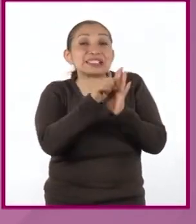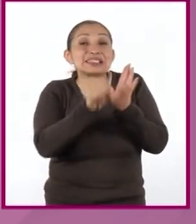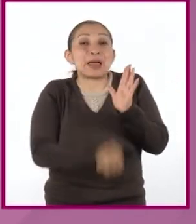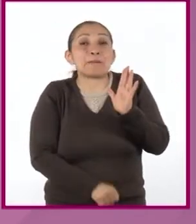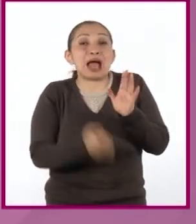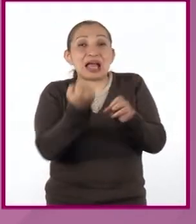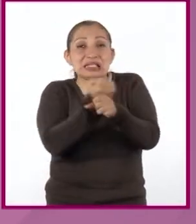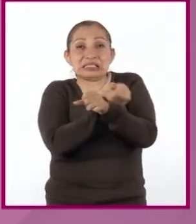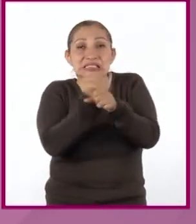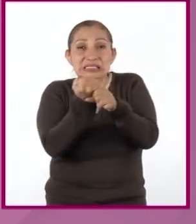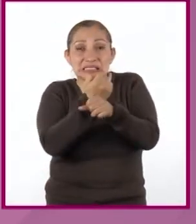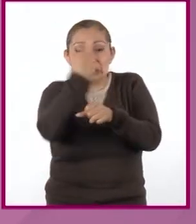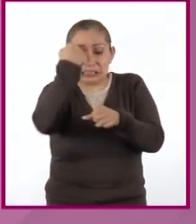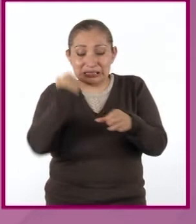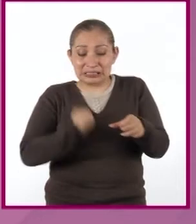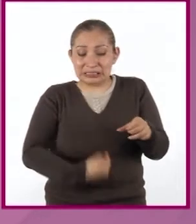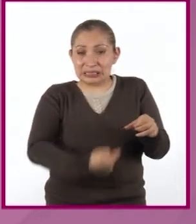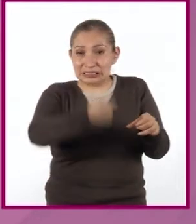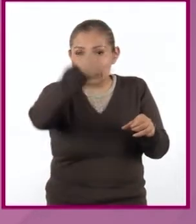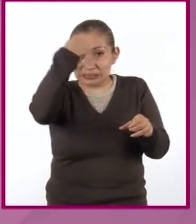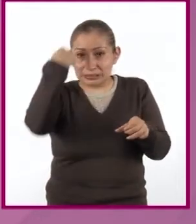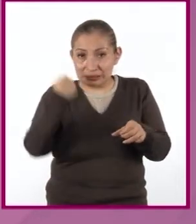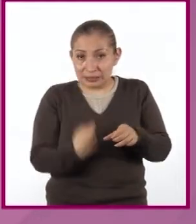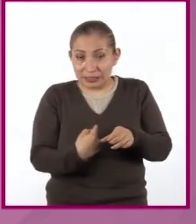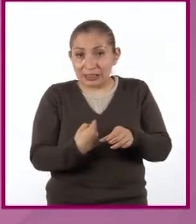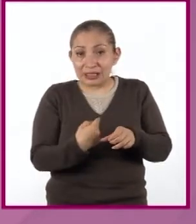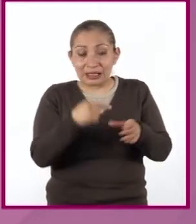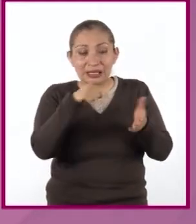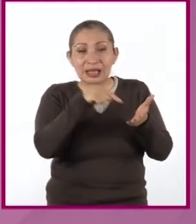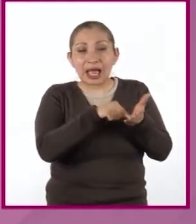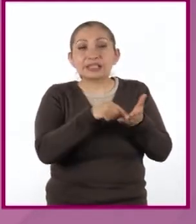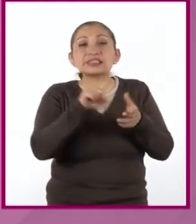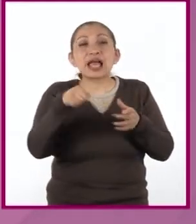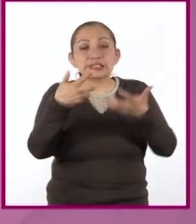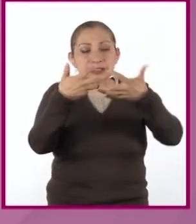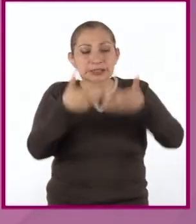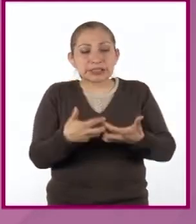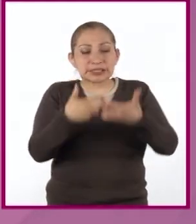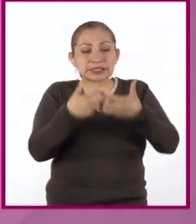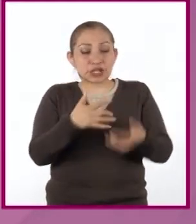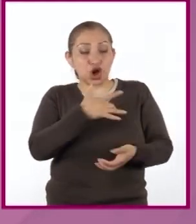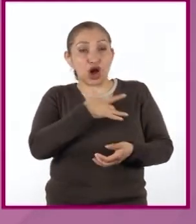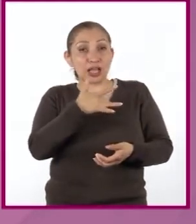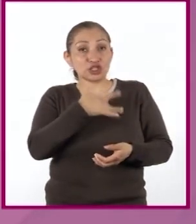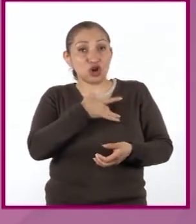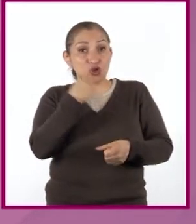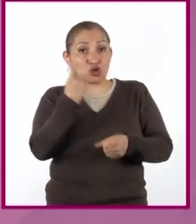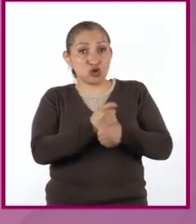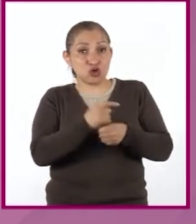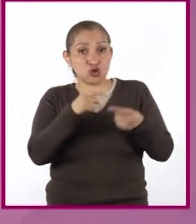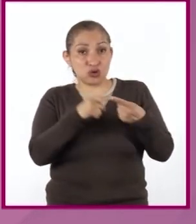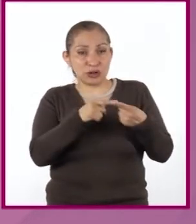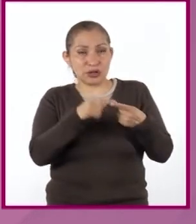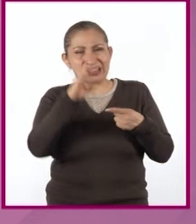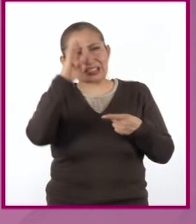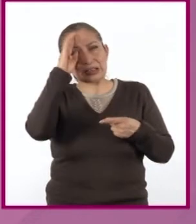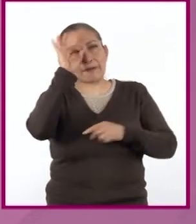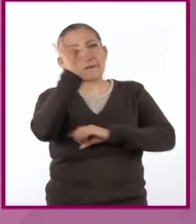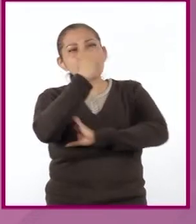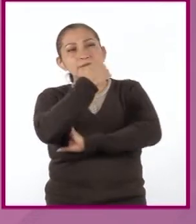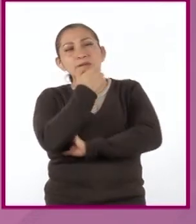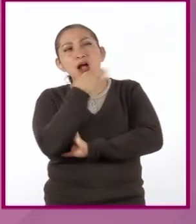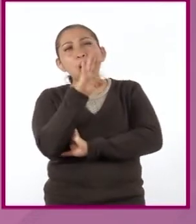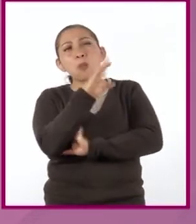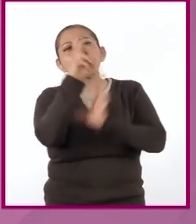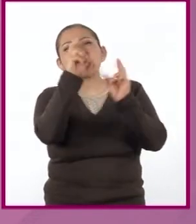circulatorio, que básicamente depende del funcionamiento del corazón humano. Debemos pensar cómo